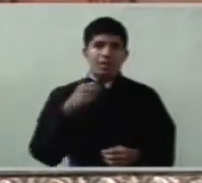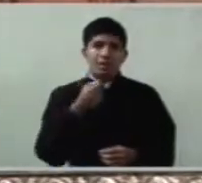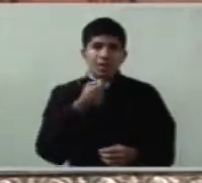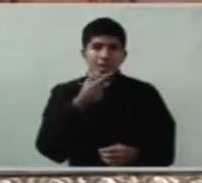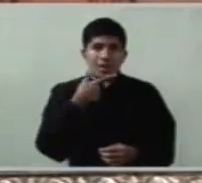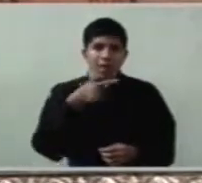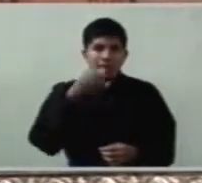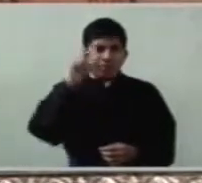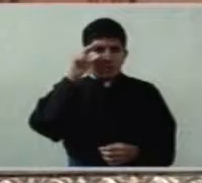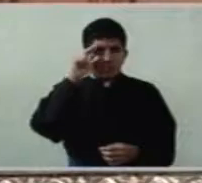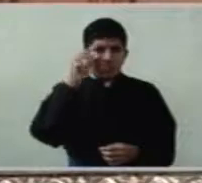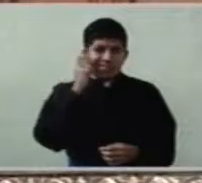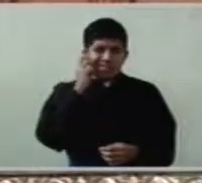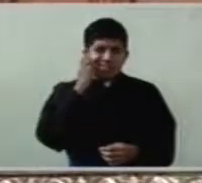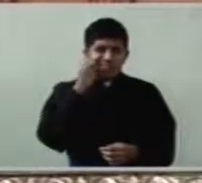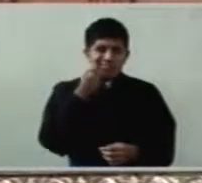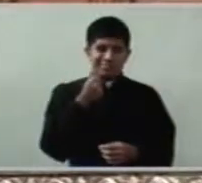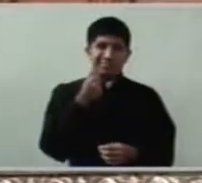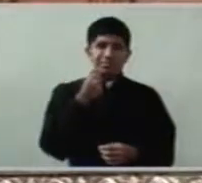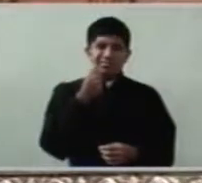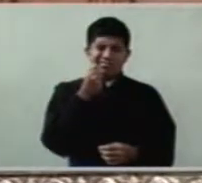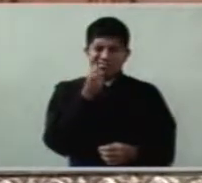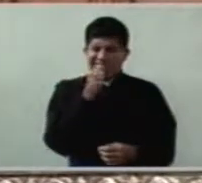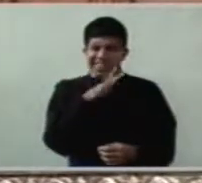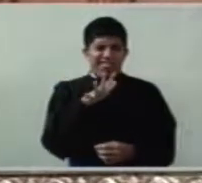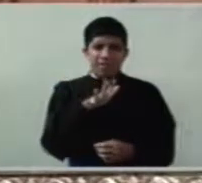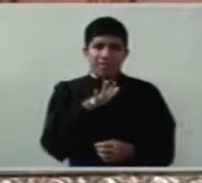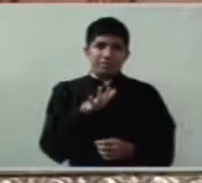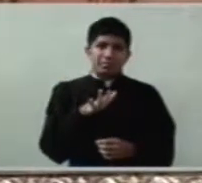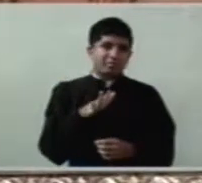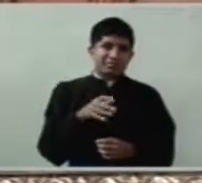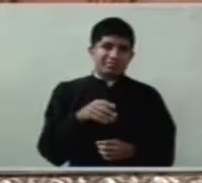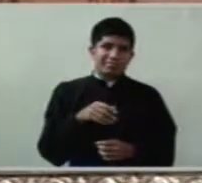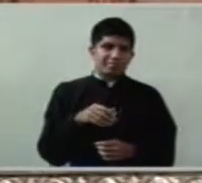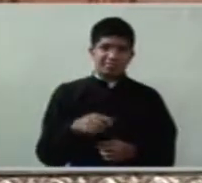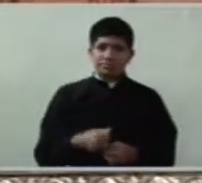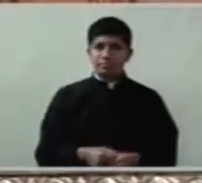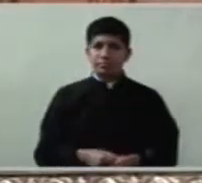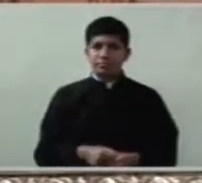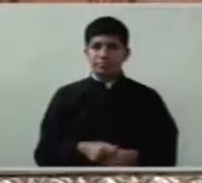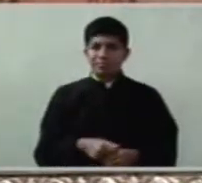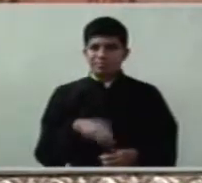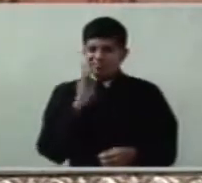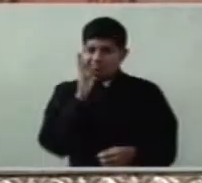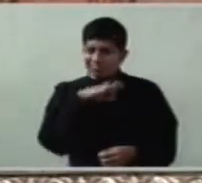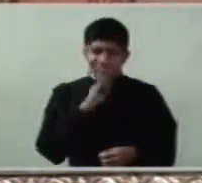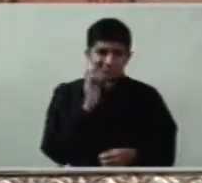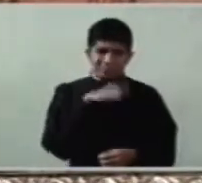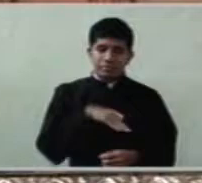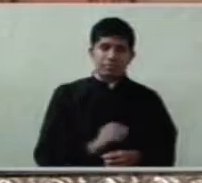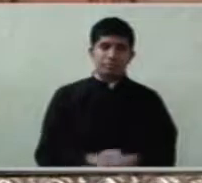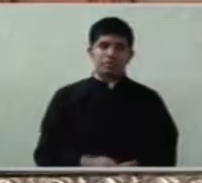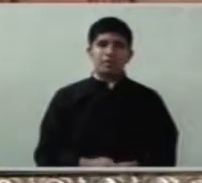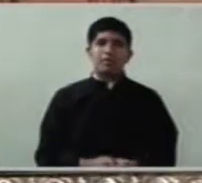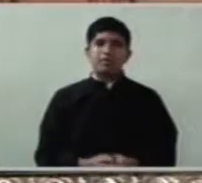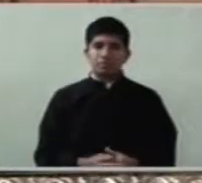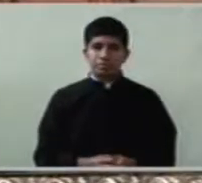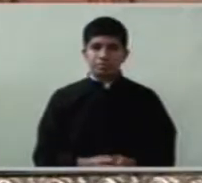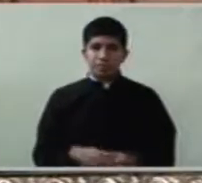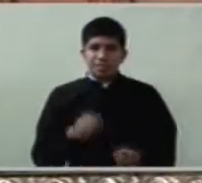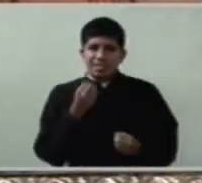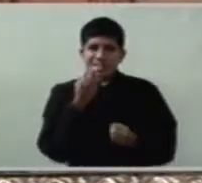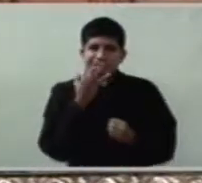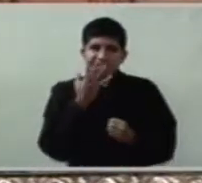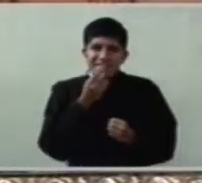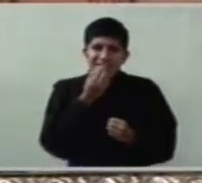una uva agria. es horrible su sabor destiembla los